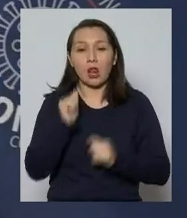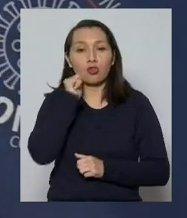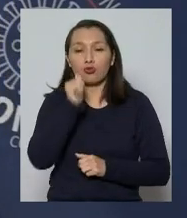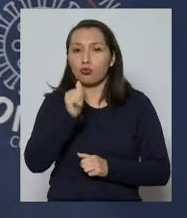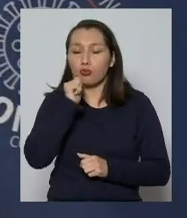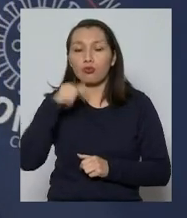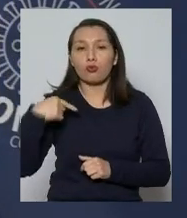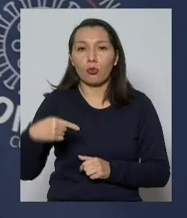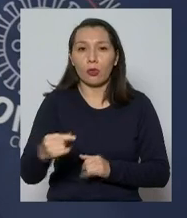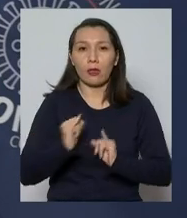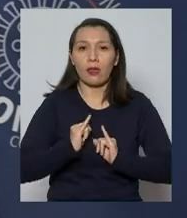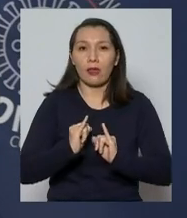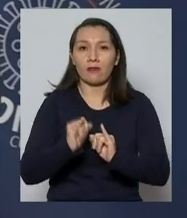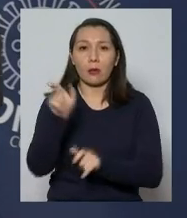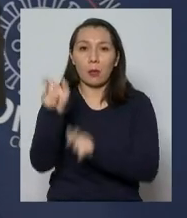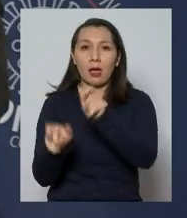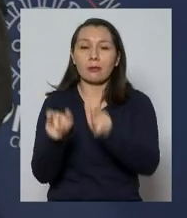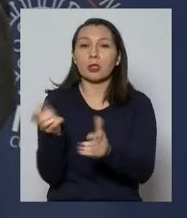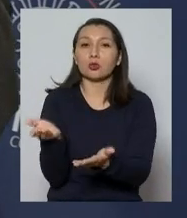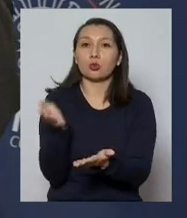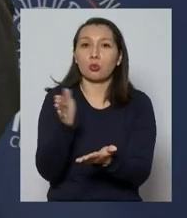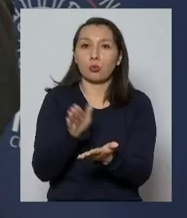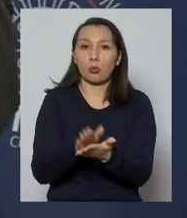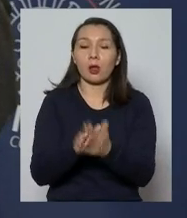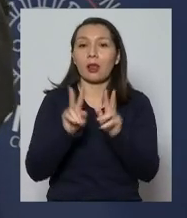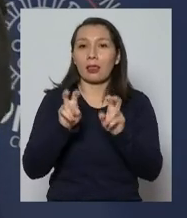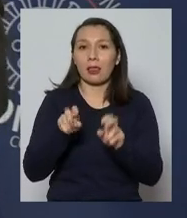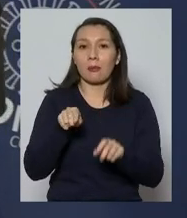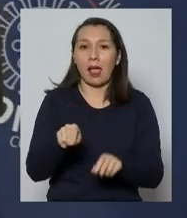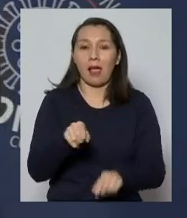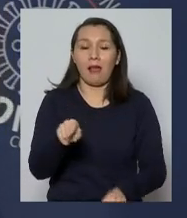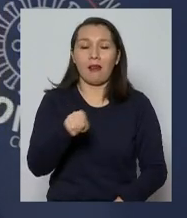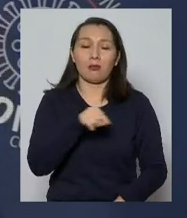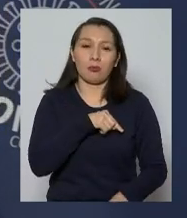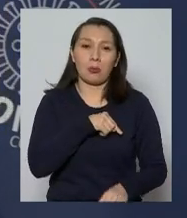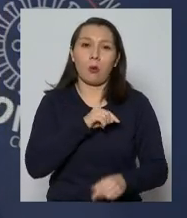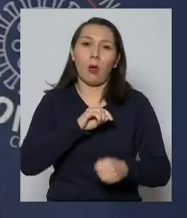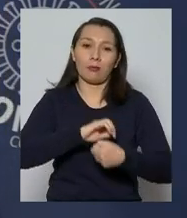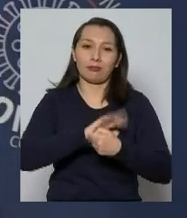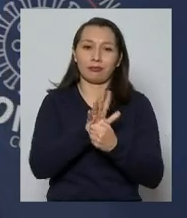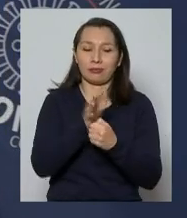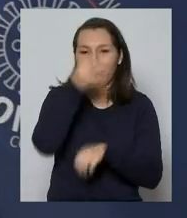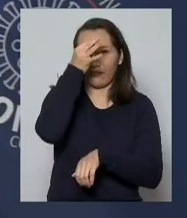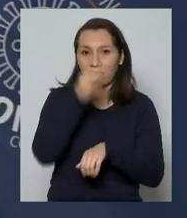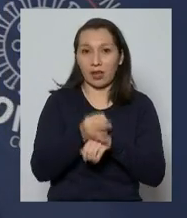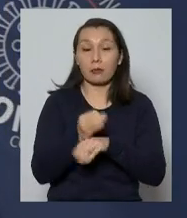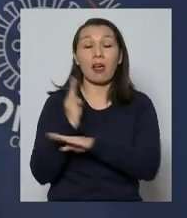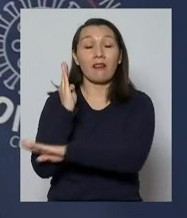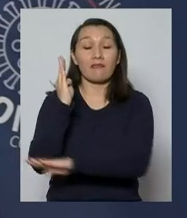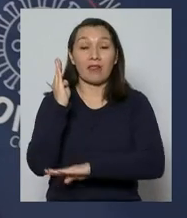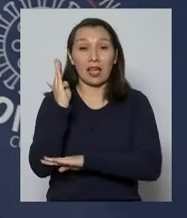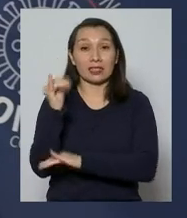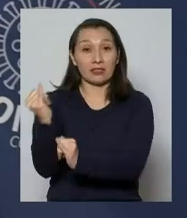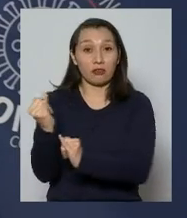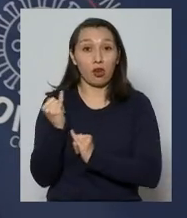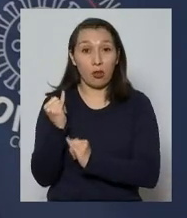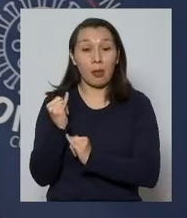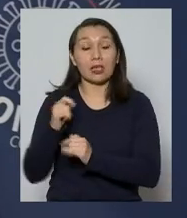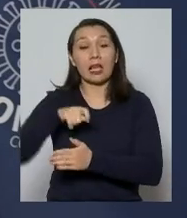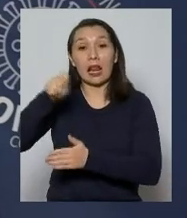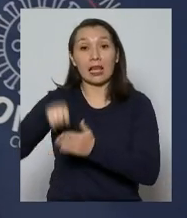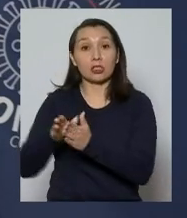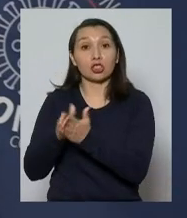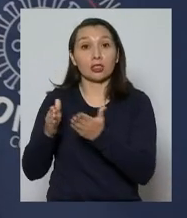diariamente para los fallecidos a causa de esta enfermedad. Tenemos, entonces, una base de datos de registro civil, palabras